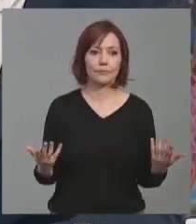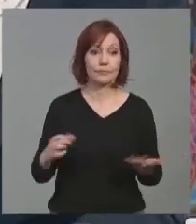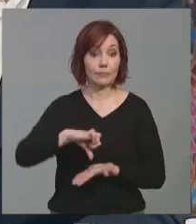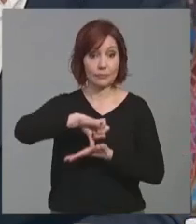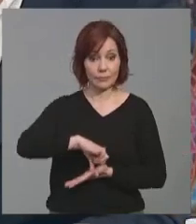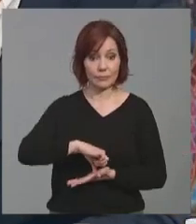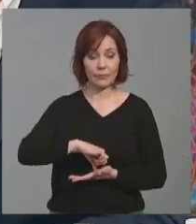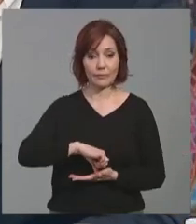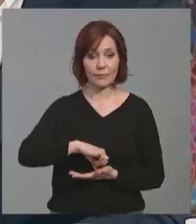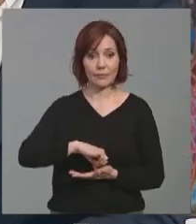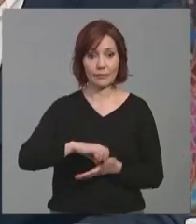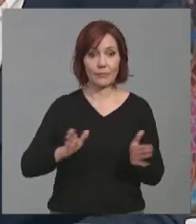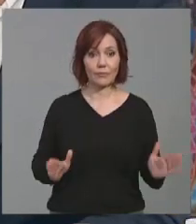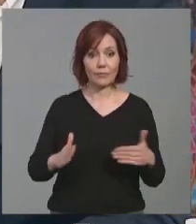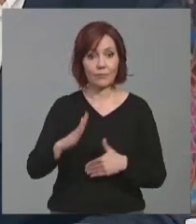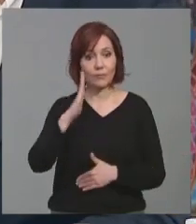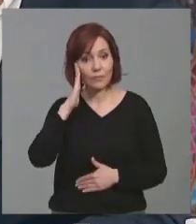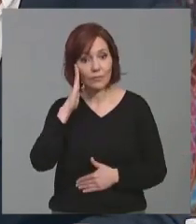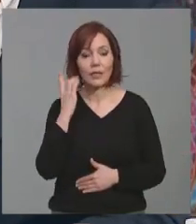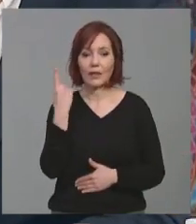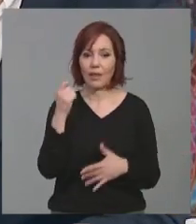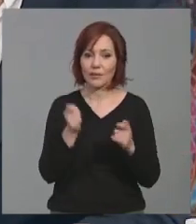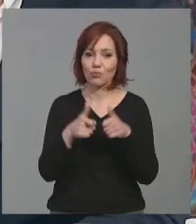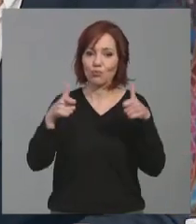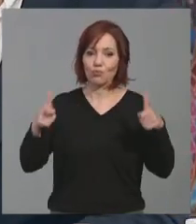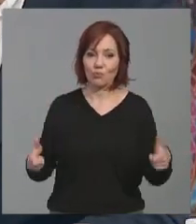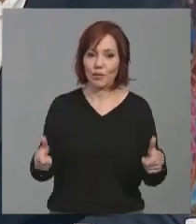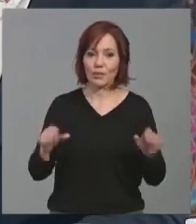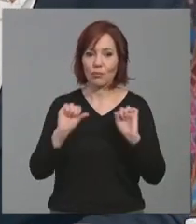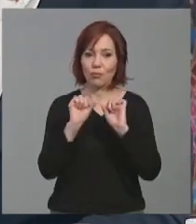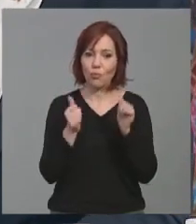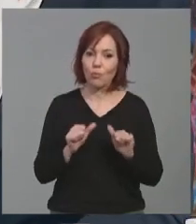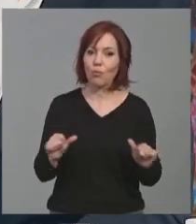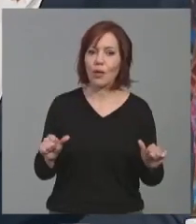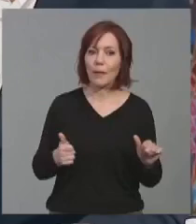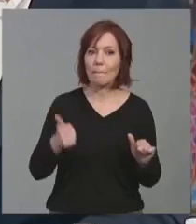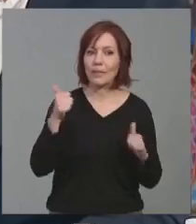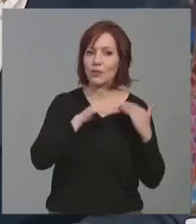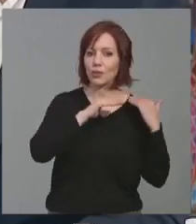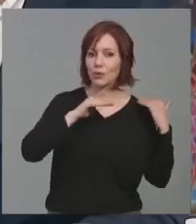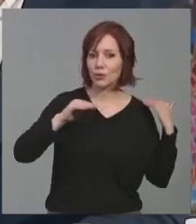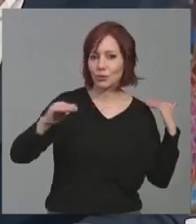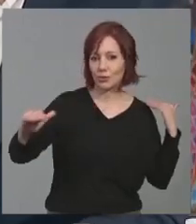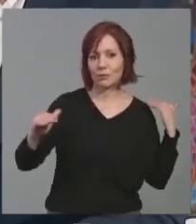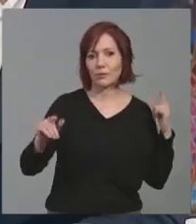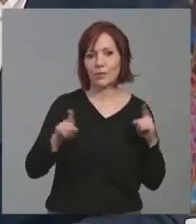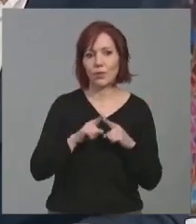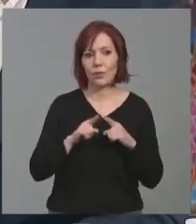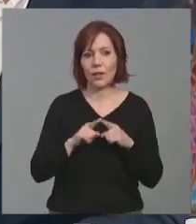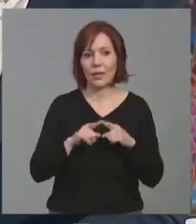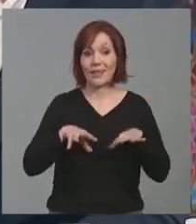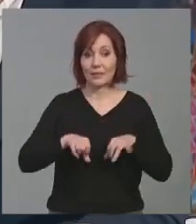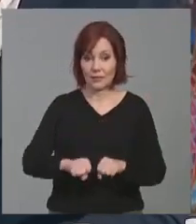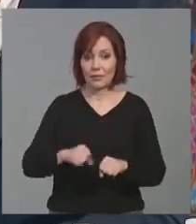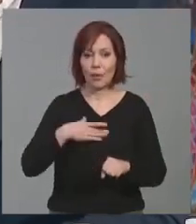urbano, de ciudad, pues sí que debería de crecer, quizás en un modelo, bueno, pues más sostenido, donde el alojamiento sea un